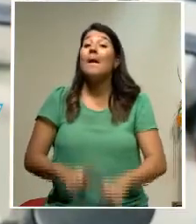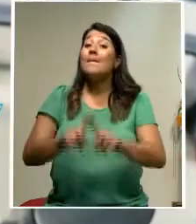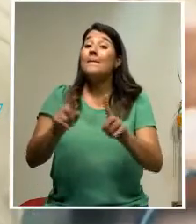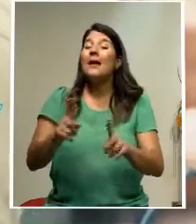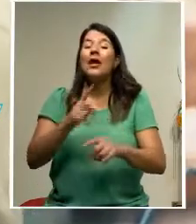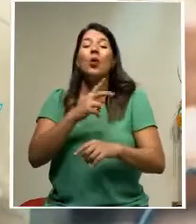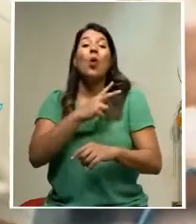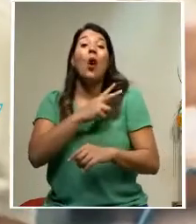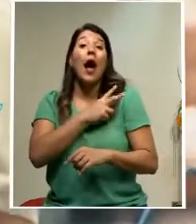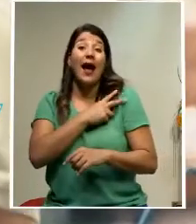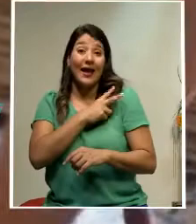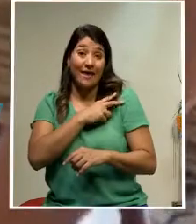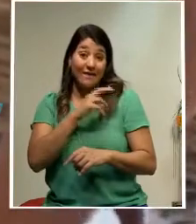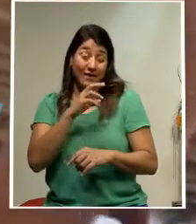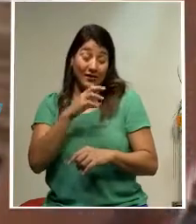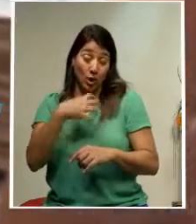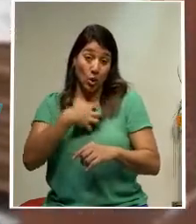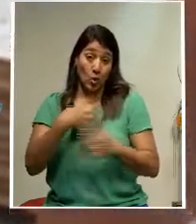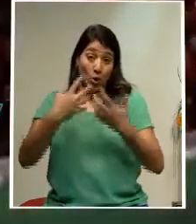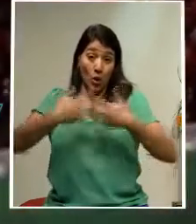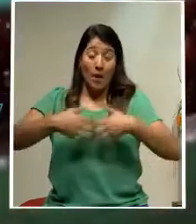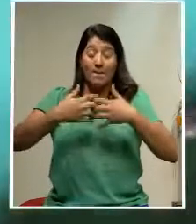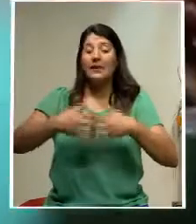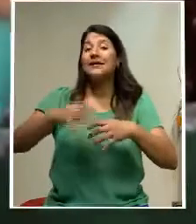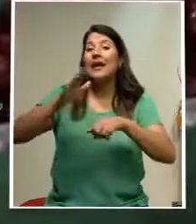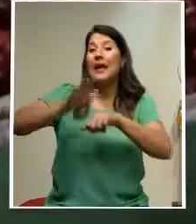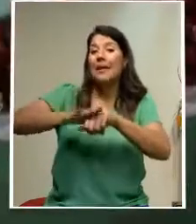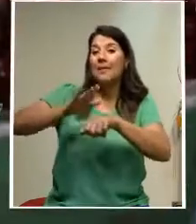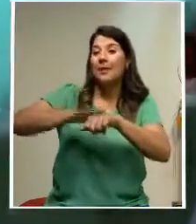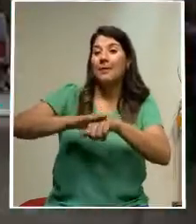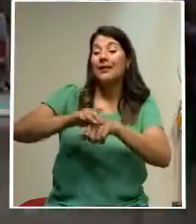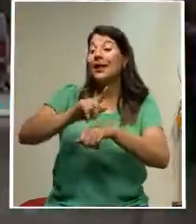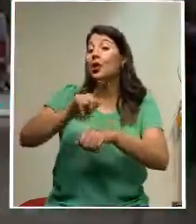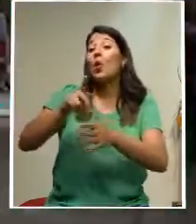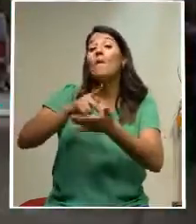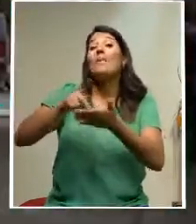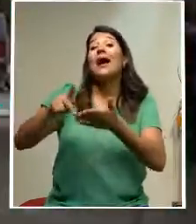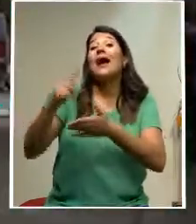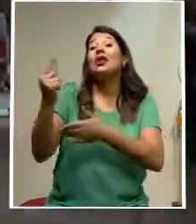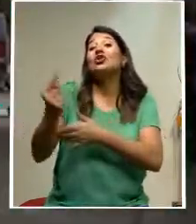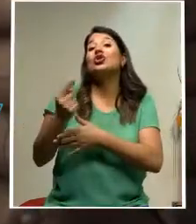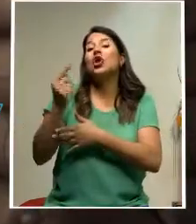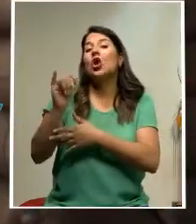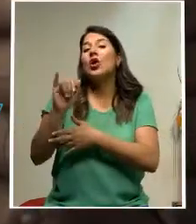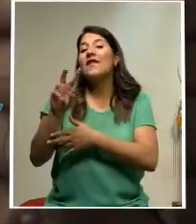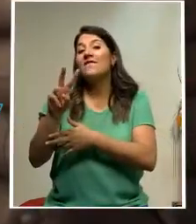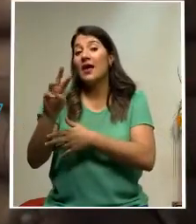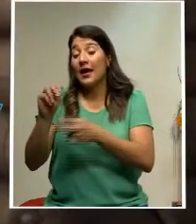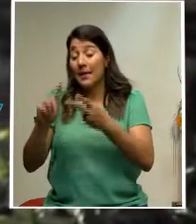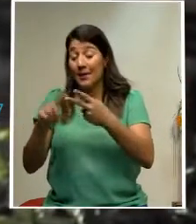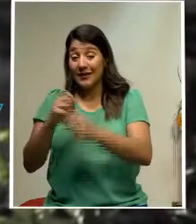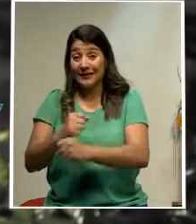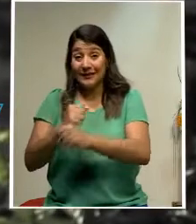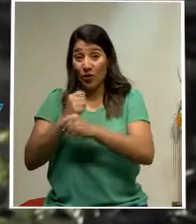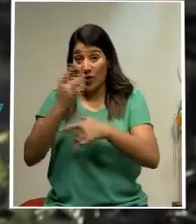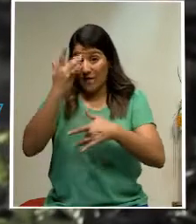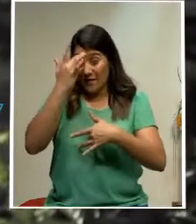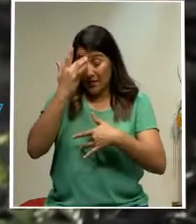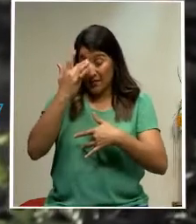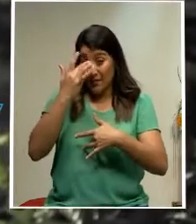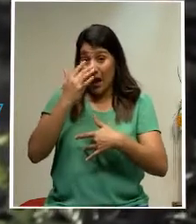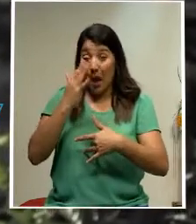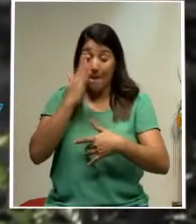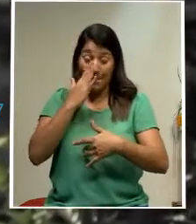multas, recargos e intereses de los aportes al régimen de invalidez, vejez y muerte, al seguro de enfermedad y maternidad y lo